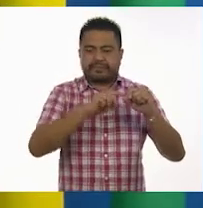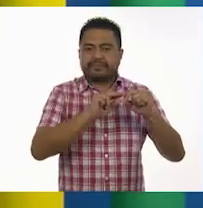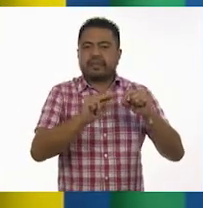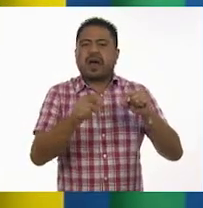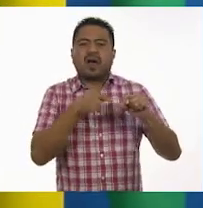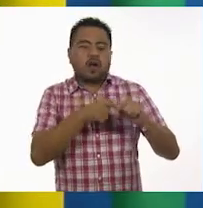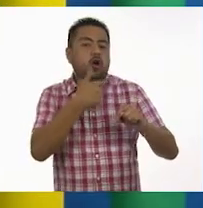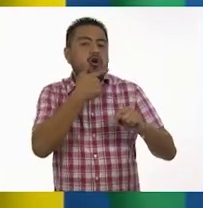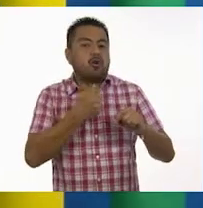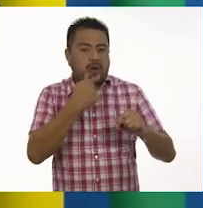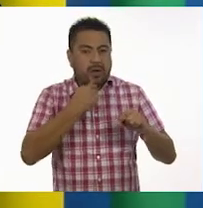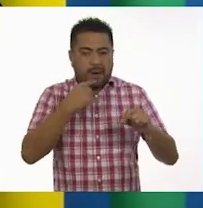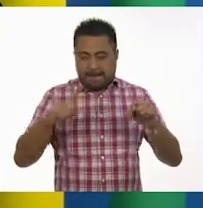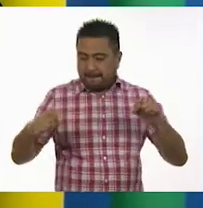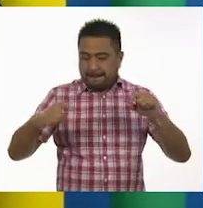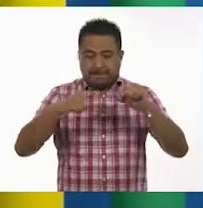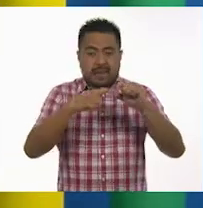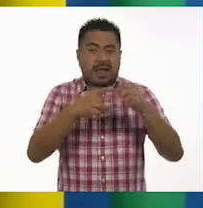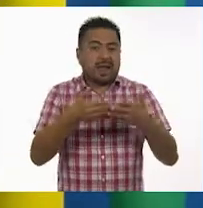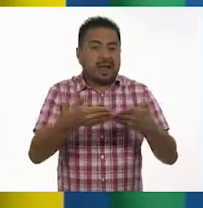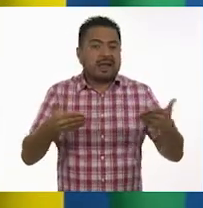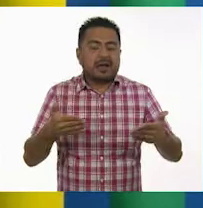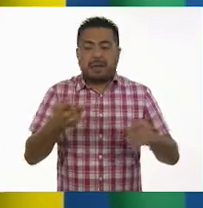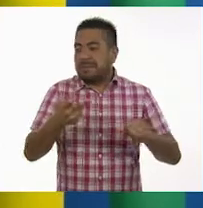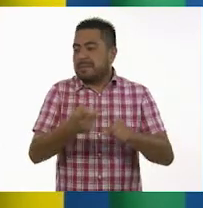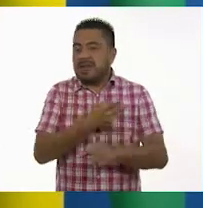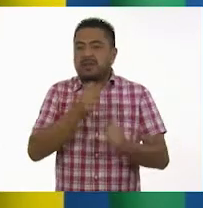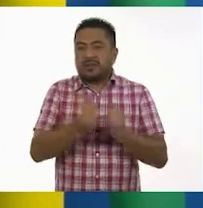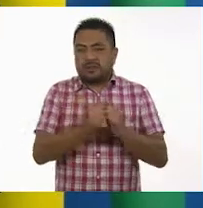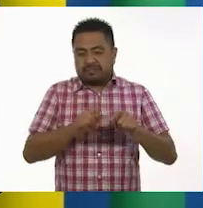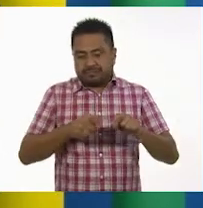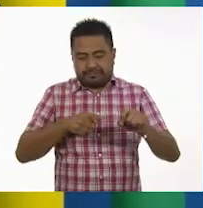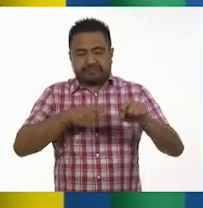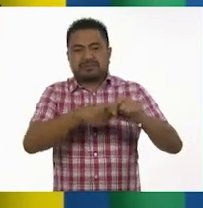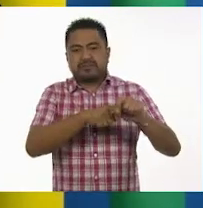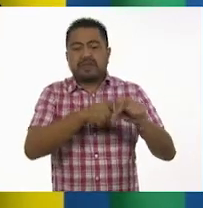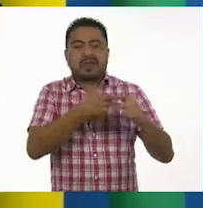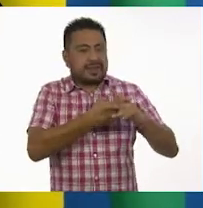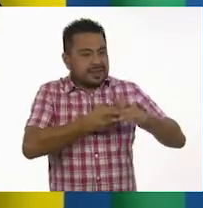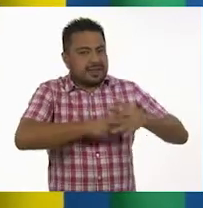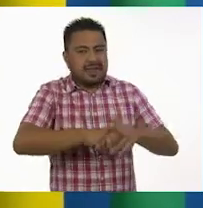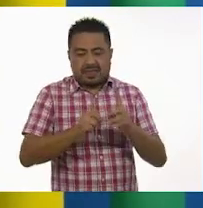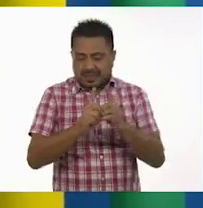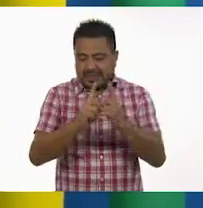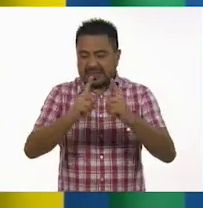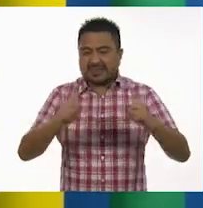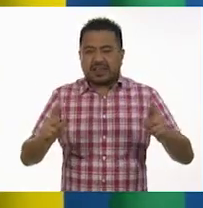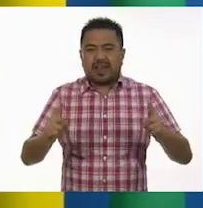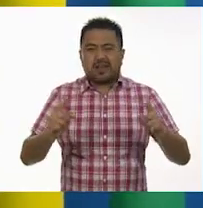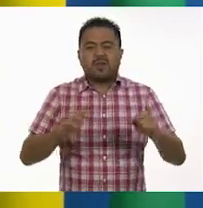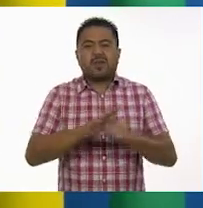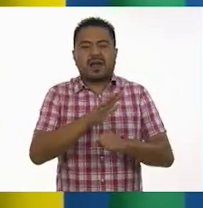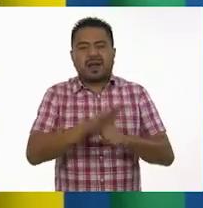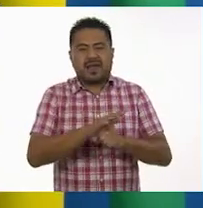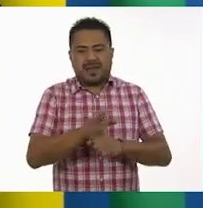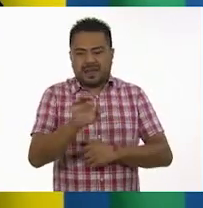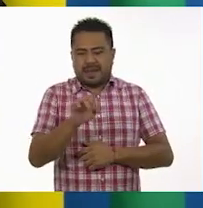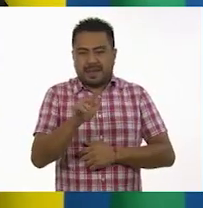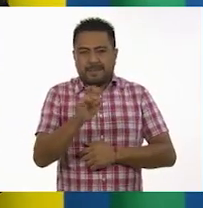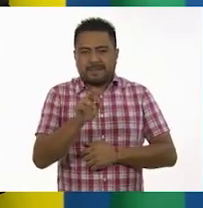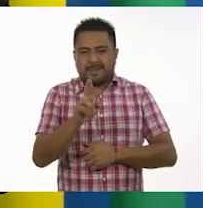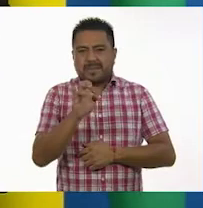progenitor masculino. Entonces ocurre la fecundación y comienza el desarrollo del embrión.